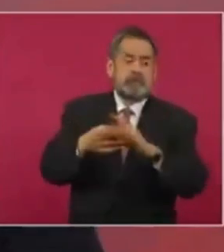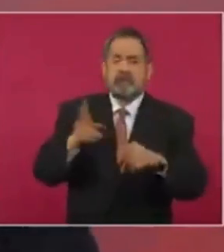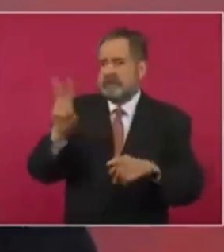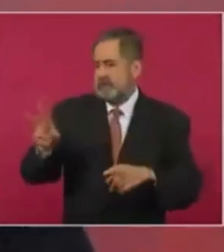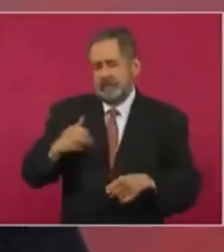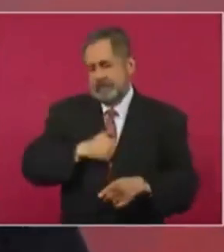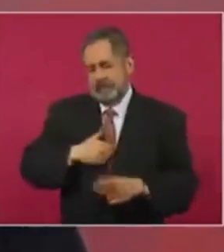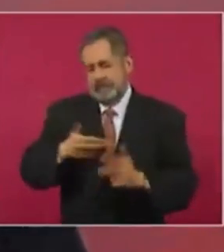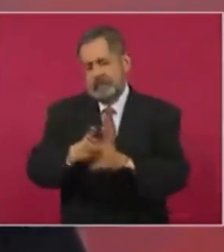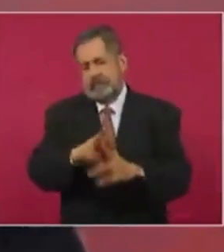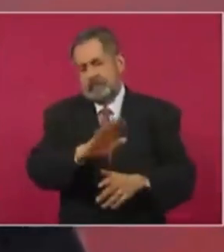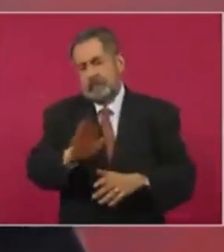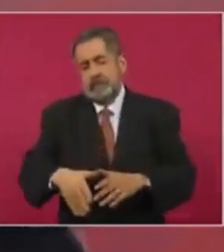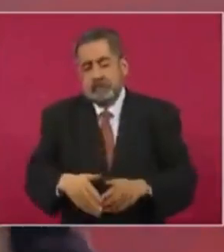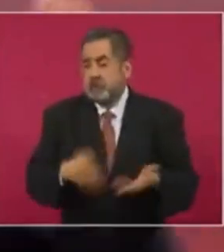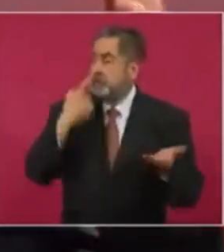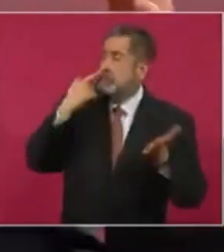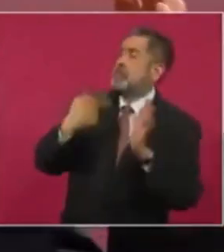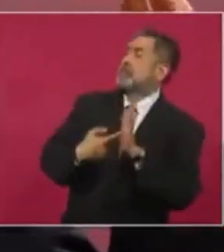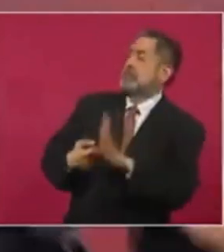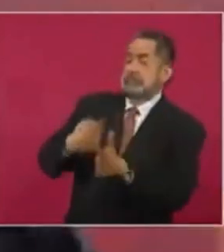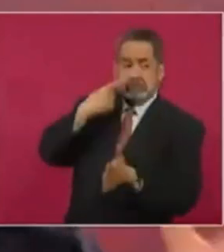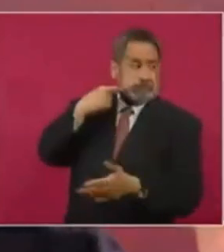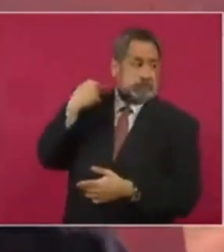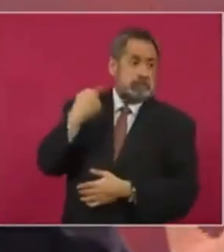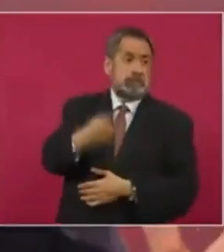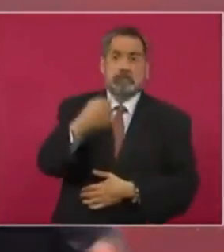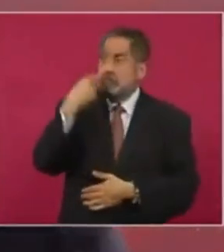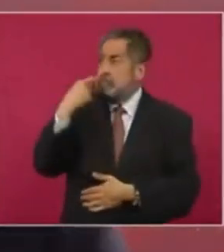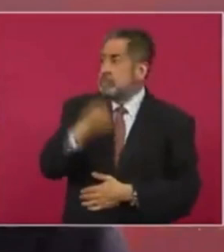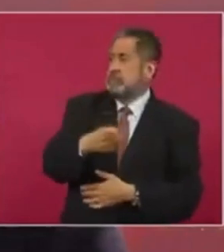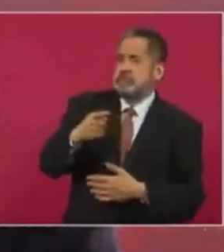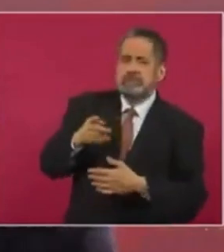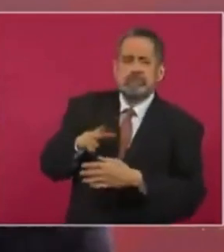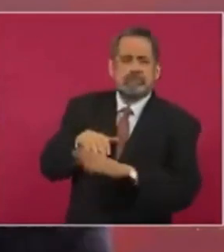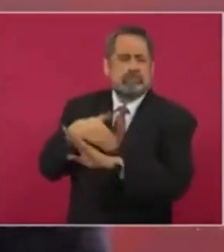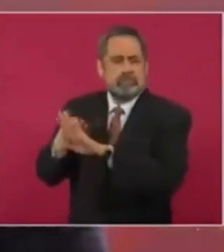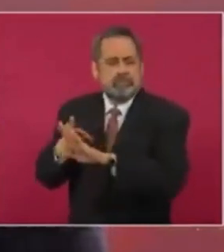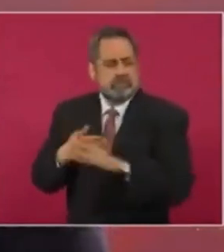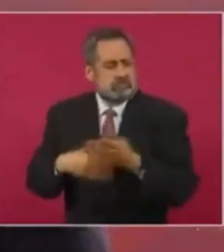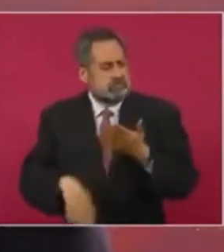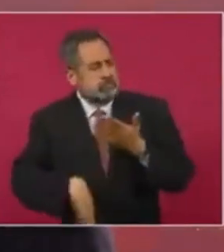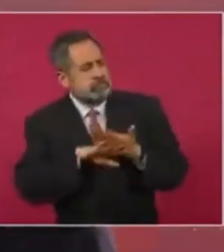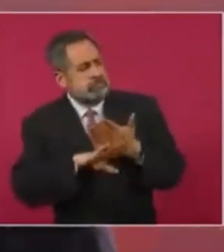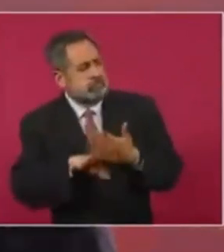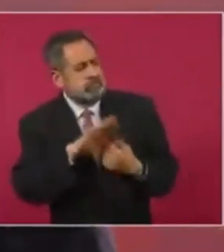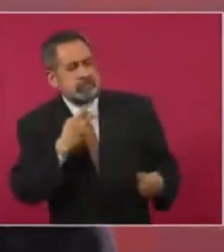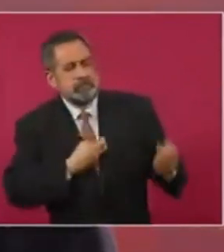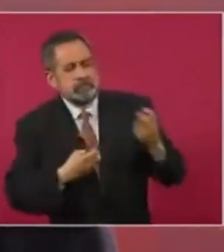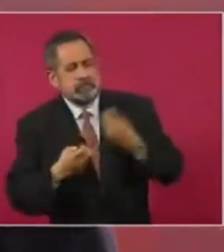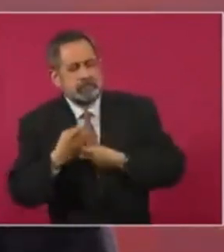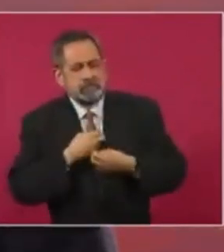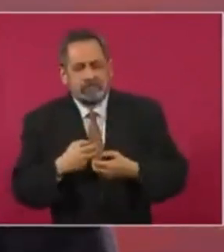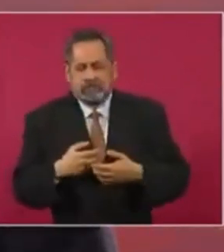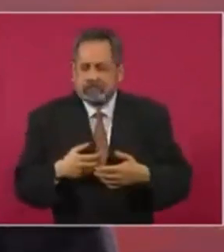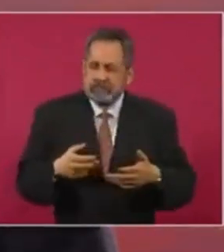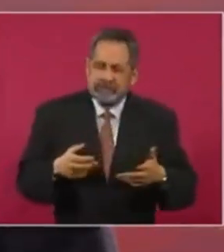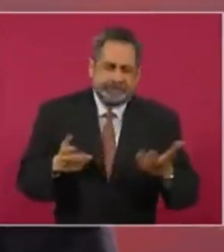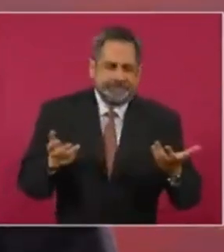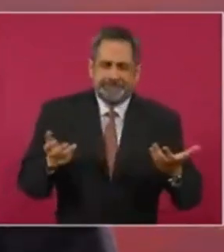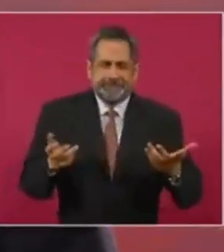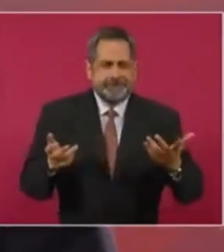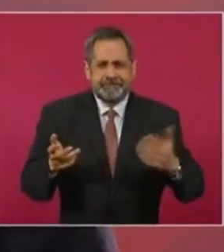Margarito Martínez Esquivel fue tiroteado en Tijuana, Baja California, donde los presuntos implicados en su